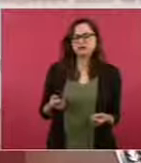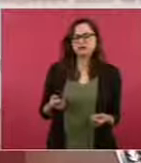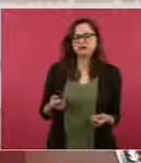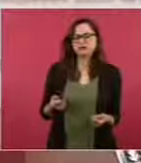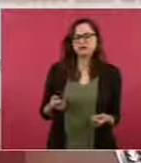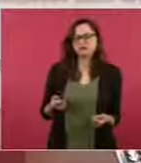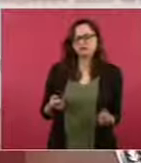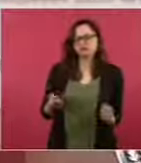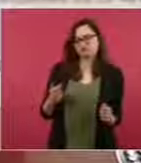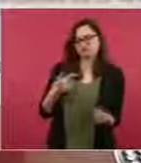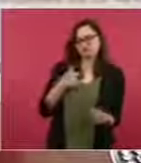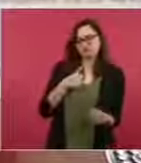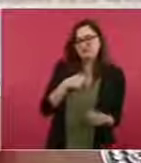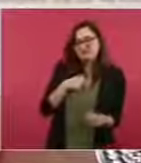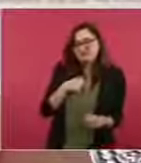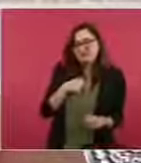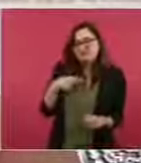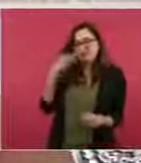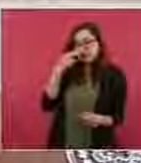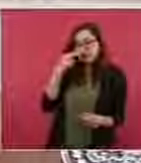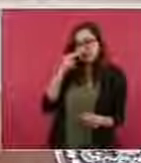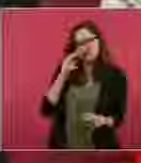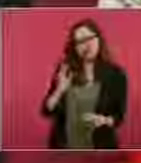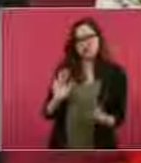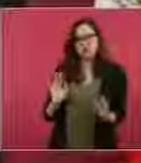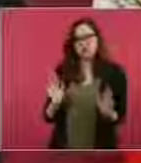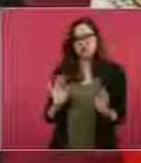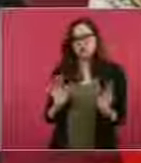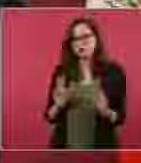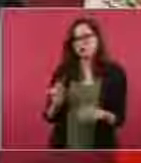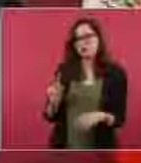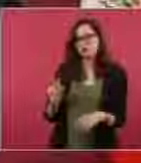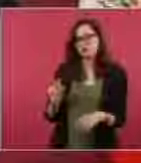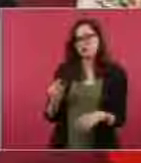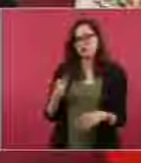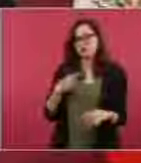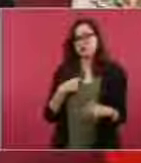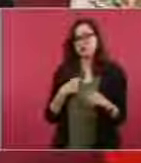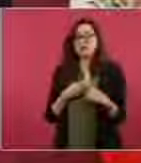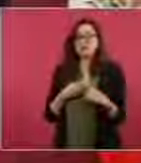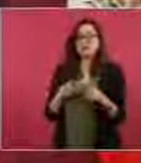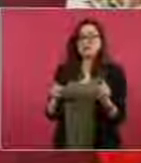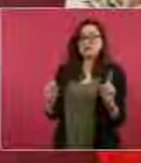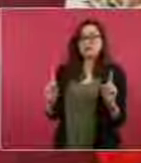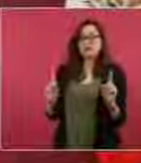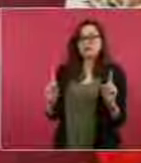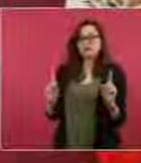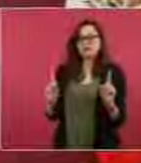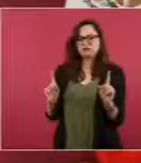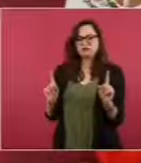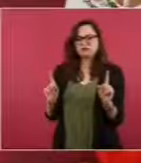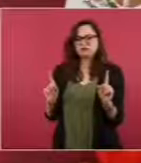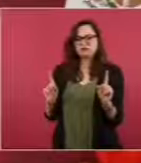Yo no, si no